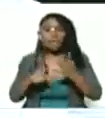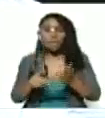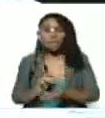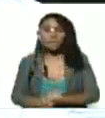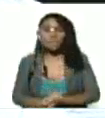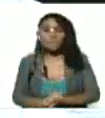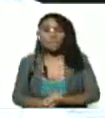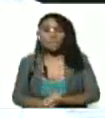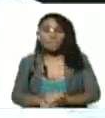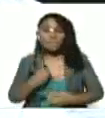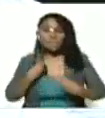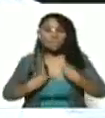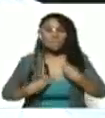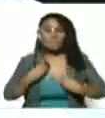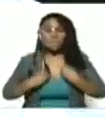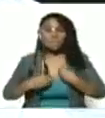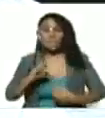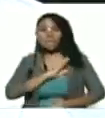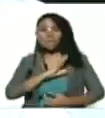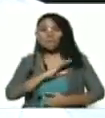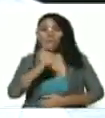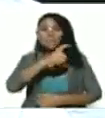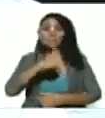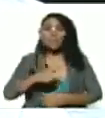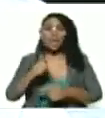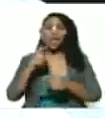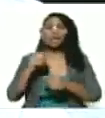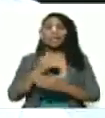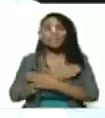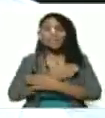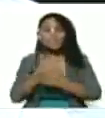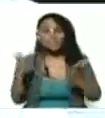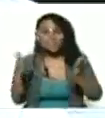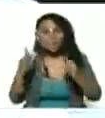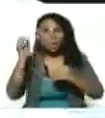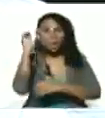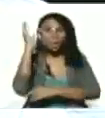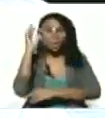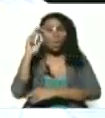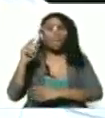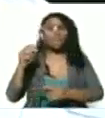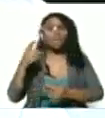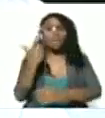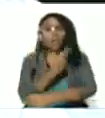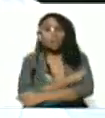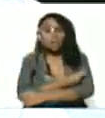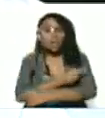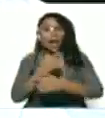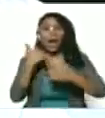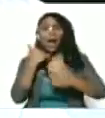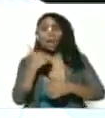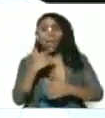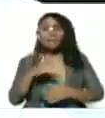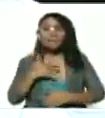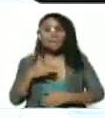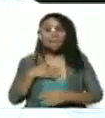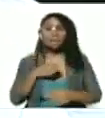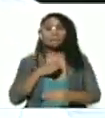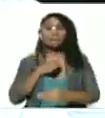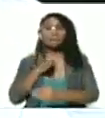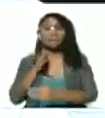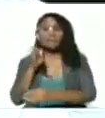y la preocupación que tenemos por supuesto es que la gente tiene que estar dispuesta a las jornadas de vacunación en caso de algún síntoma acudir